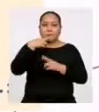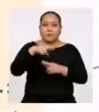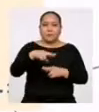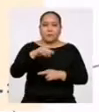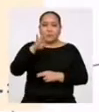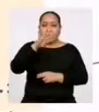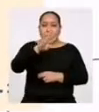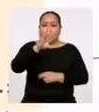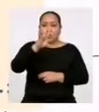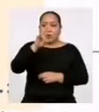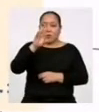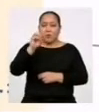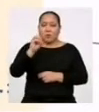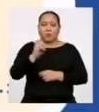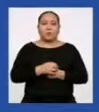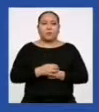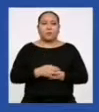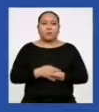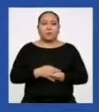470.